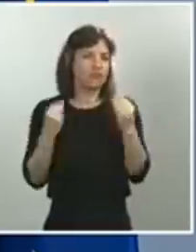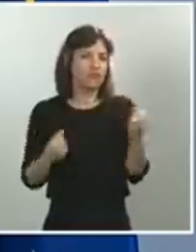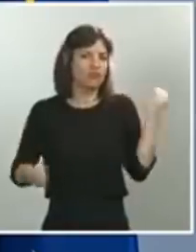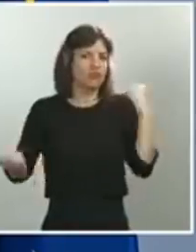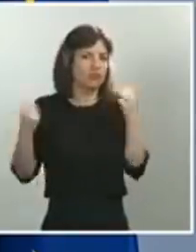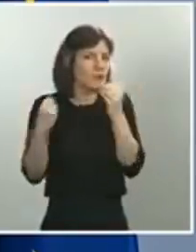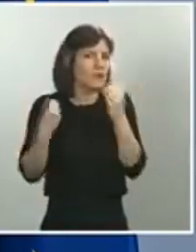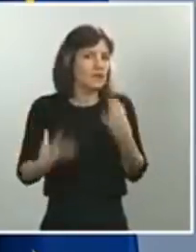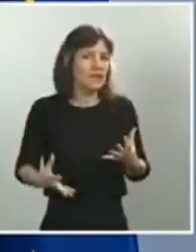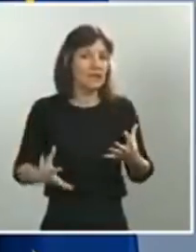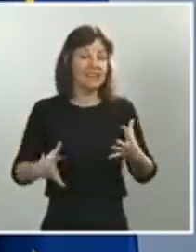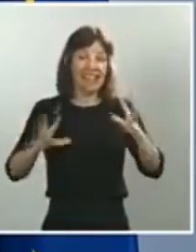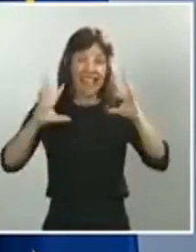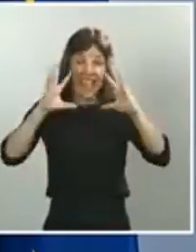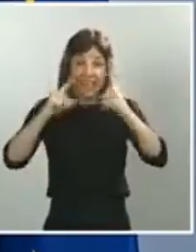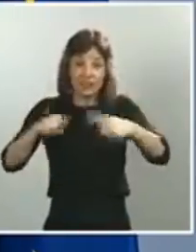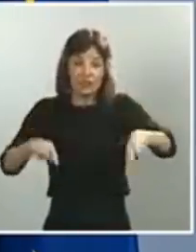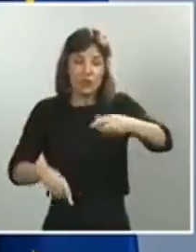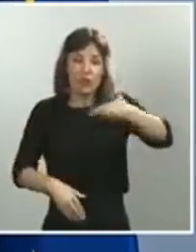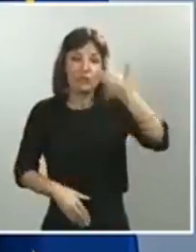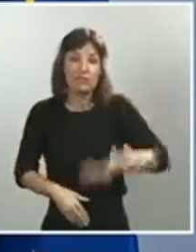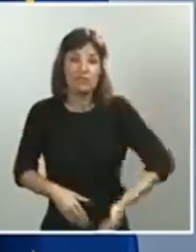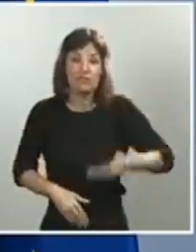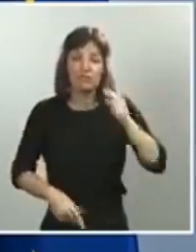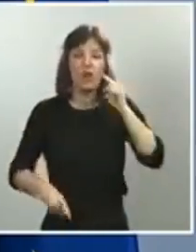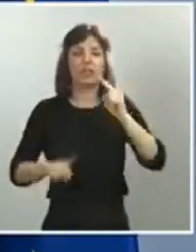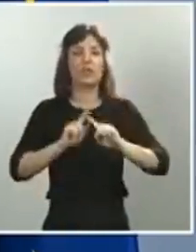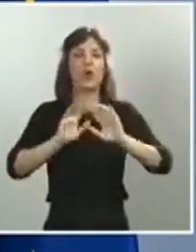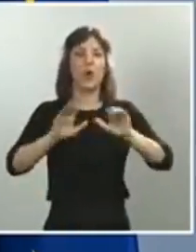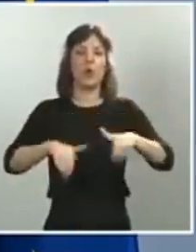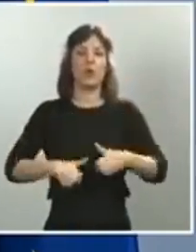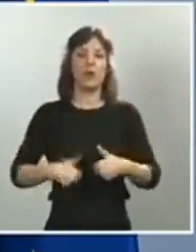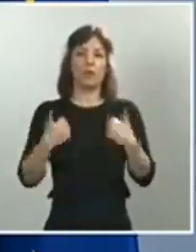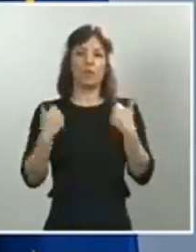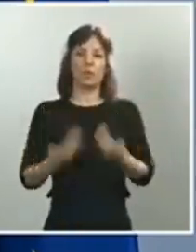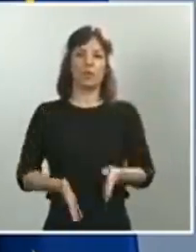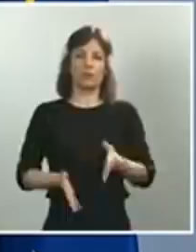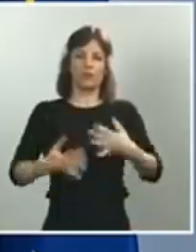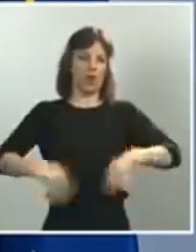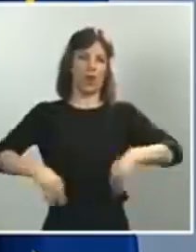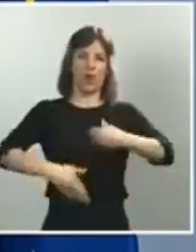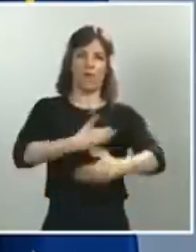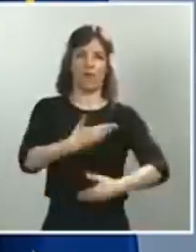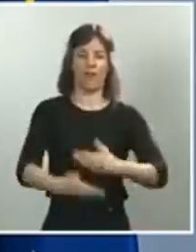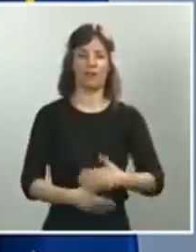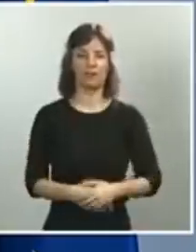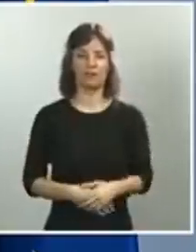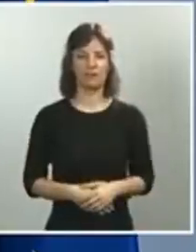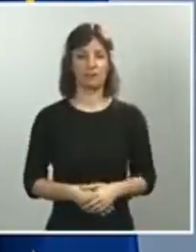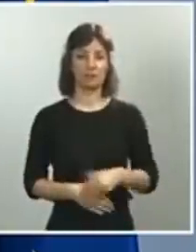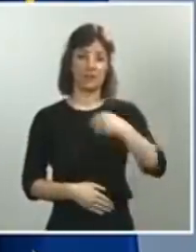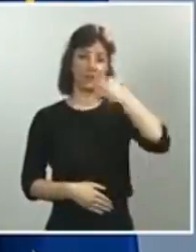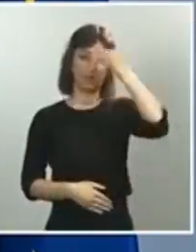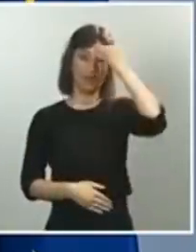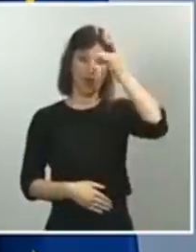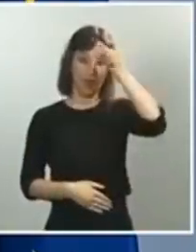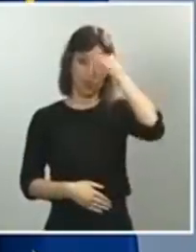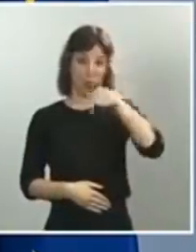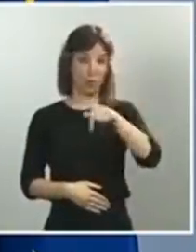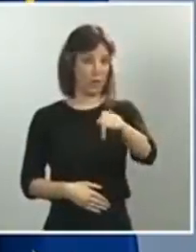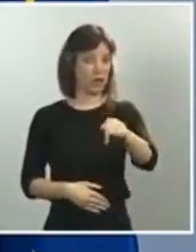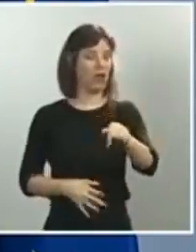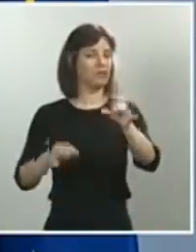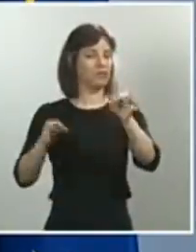fundamental para que podamos volver lo más pronto posible a la normalidad. Creo que este domingo, que ya vais a poder salir